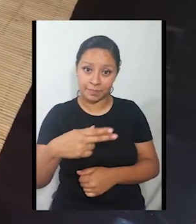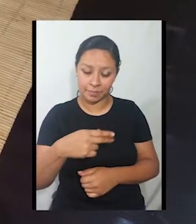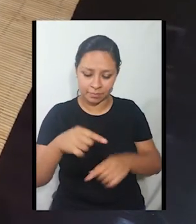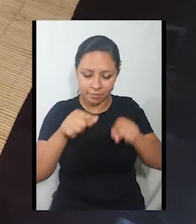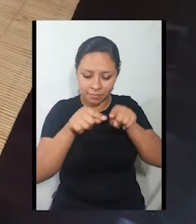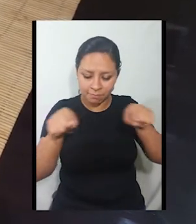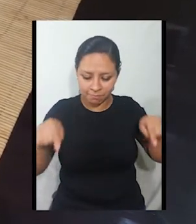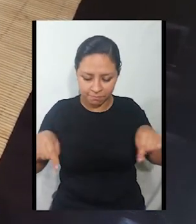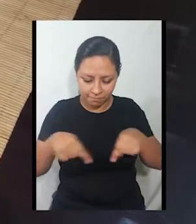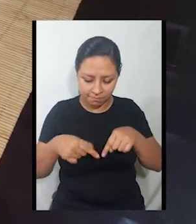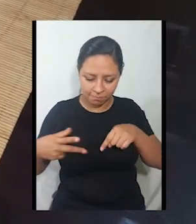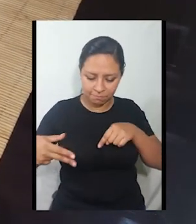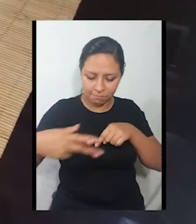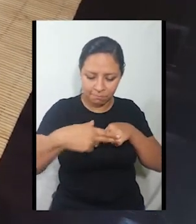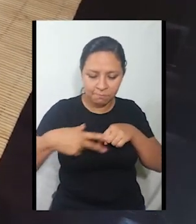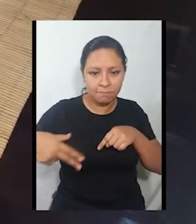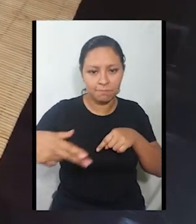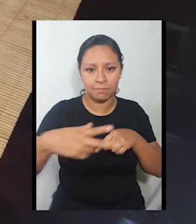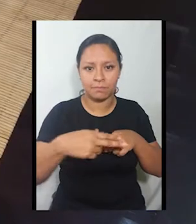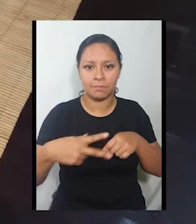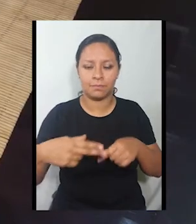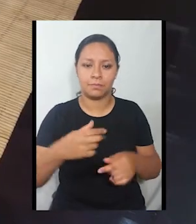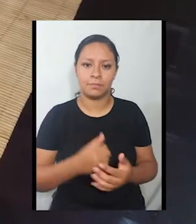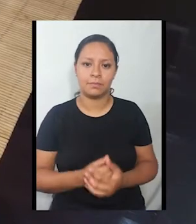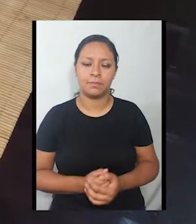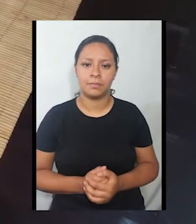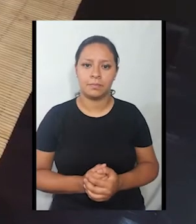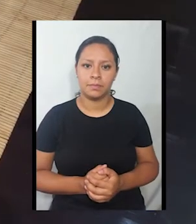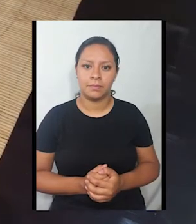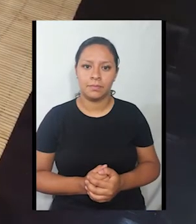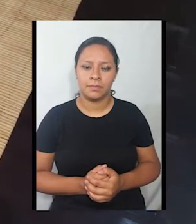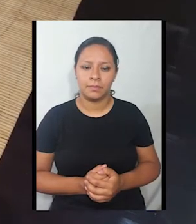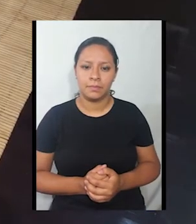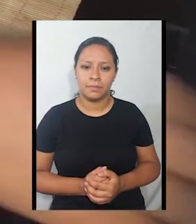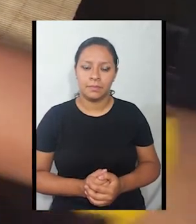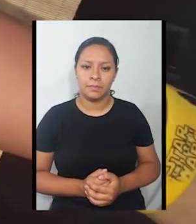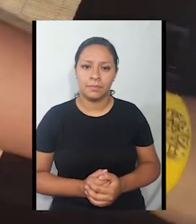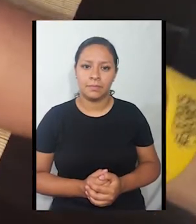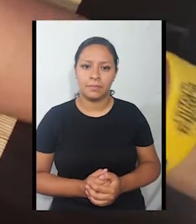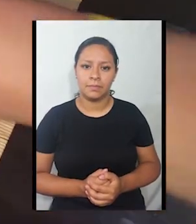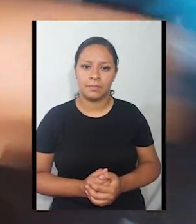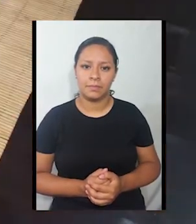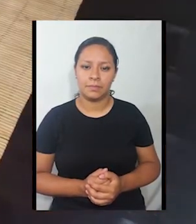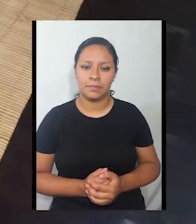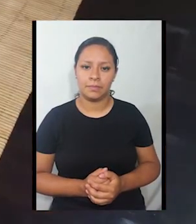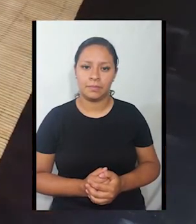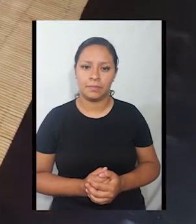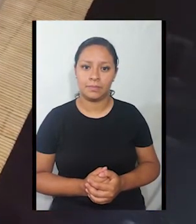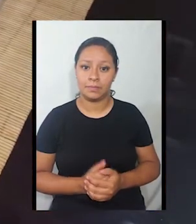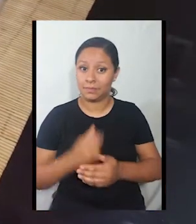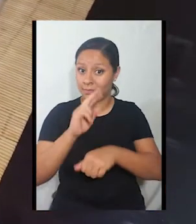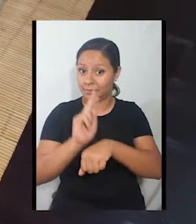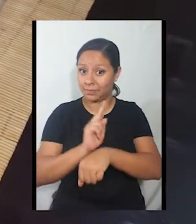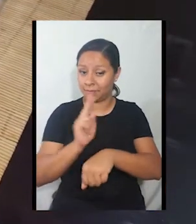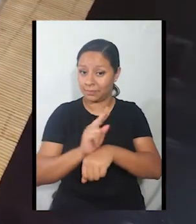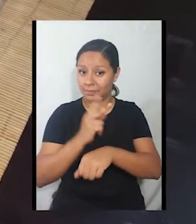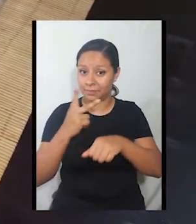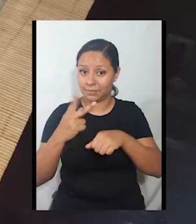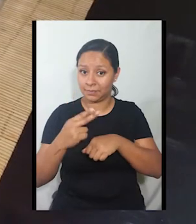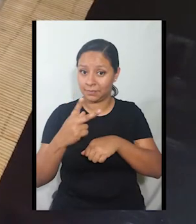esto, vamos a cortarlo con nuestra tijera.